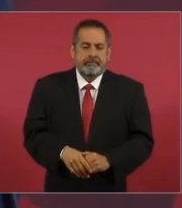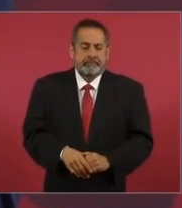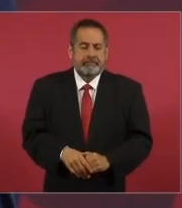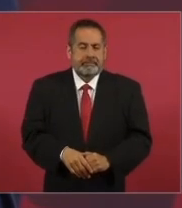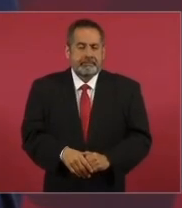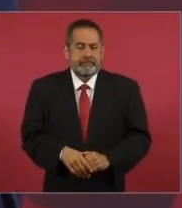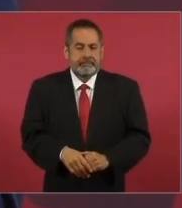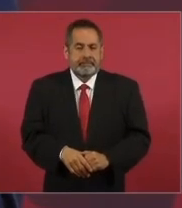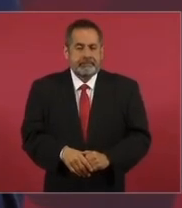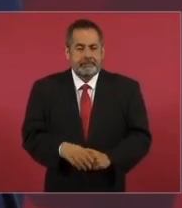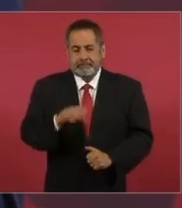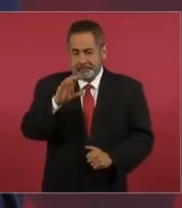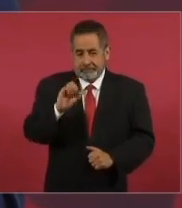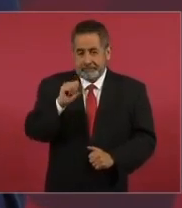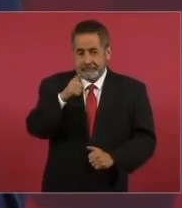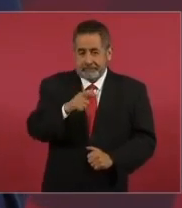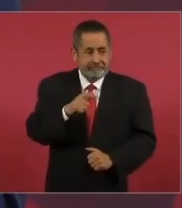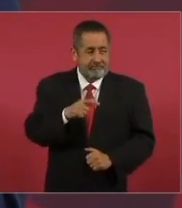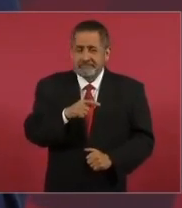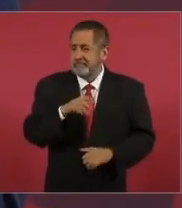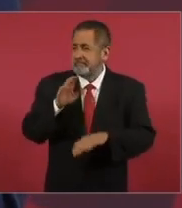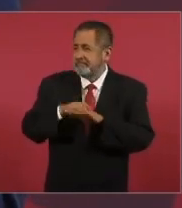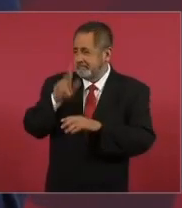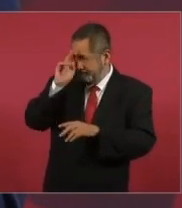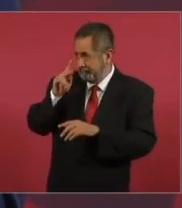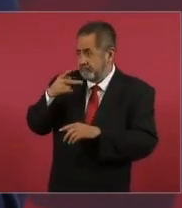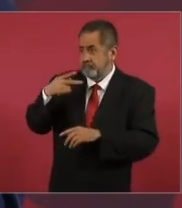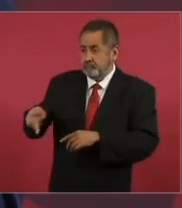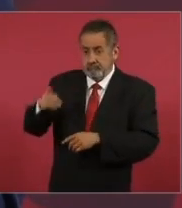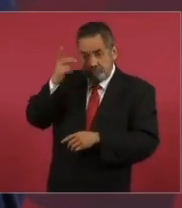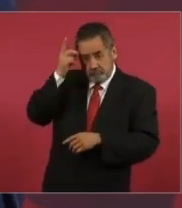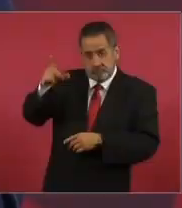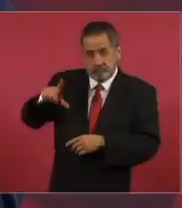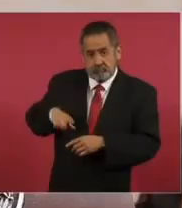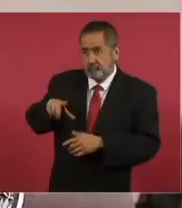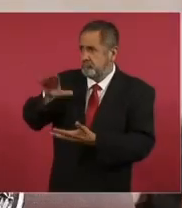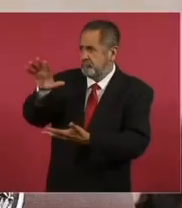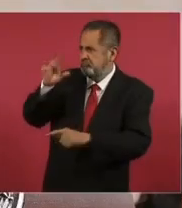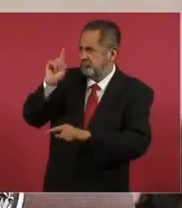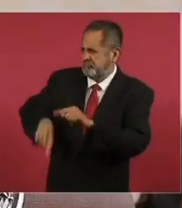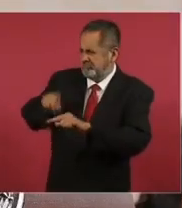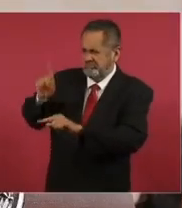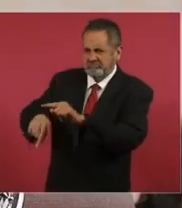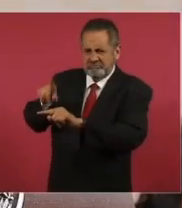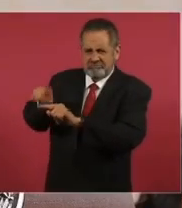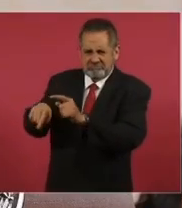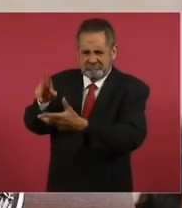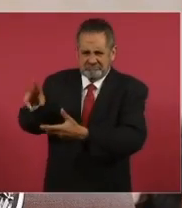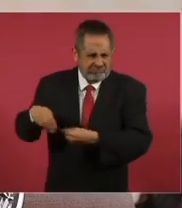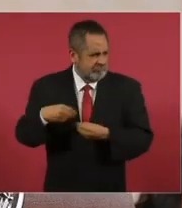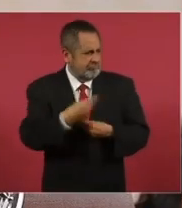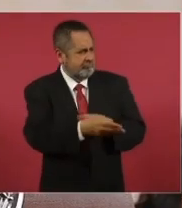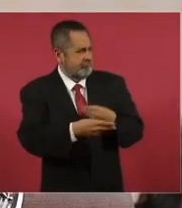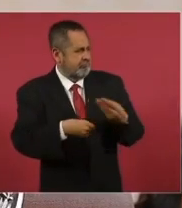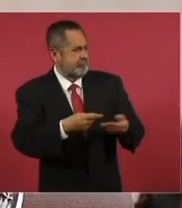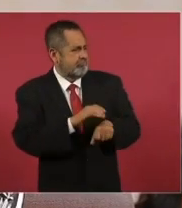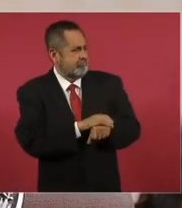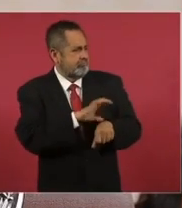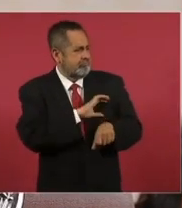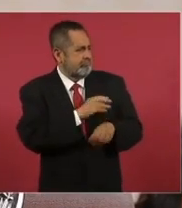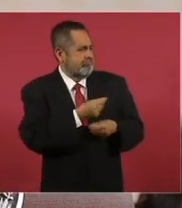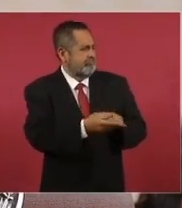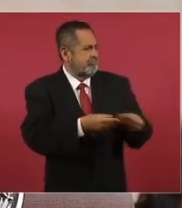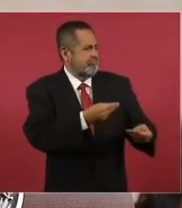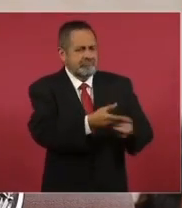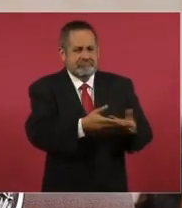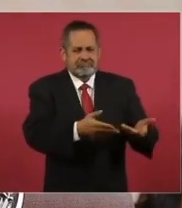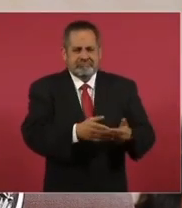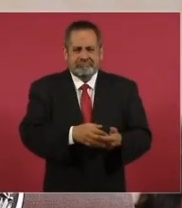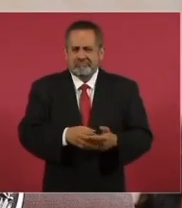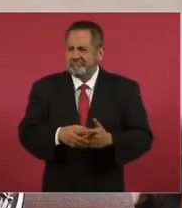gran